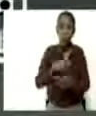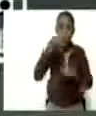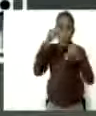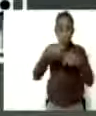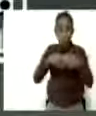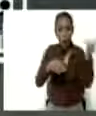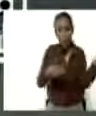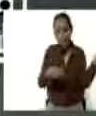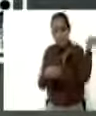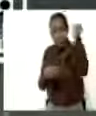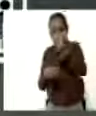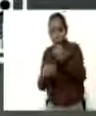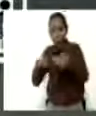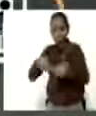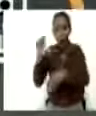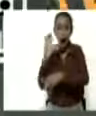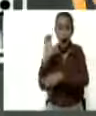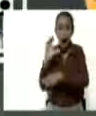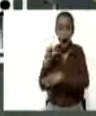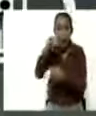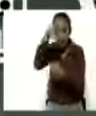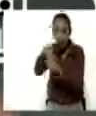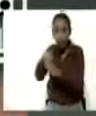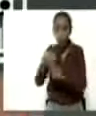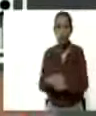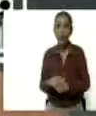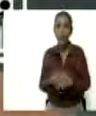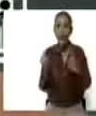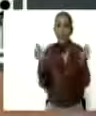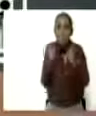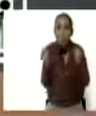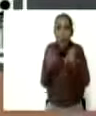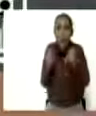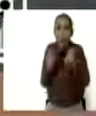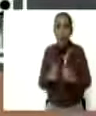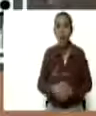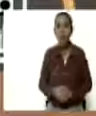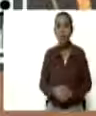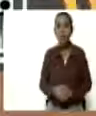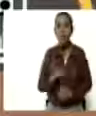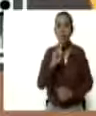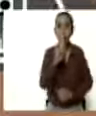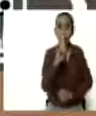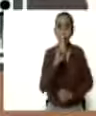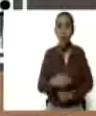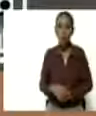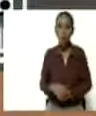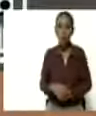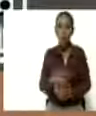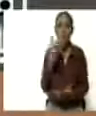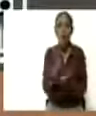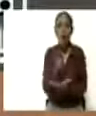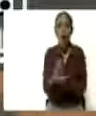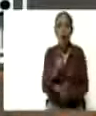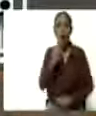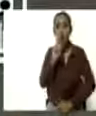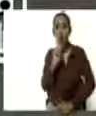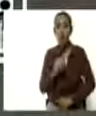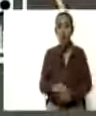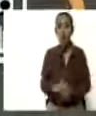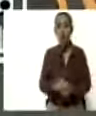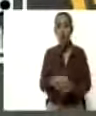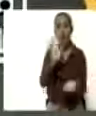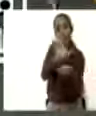a Caracas. En Mérida, se mantienen uno. Monagas, uno. Nueva